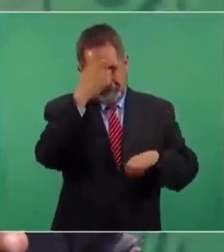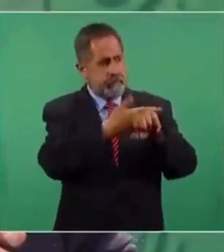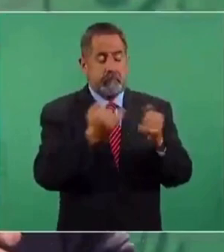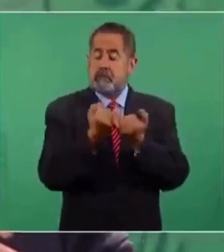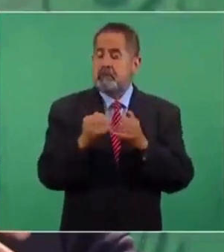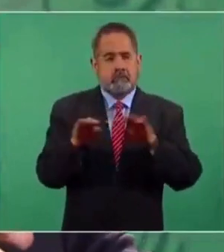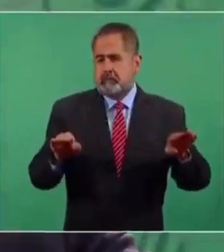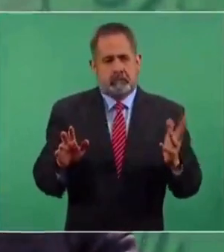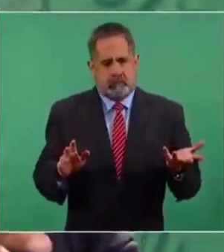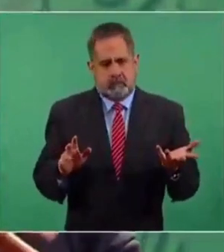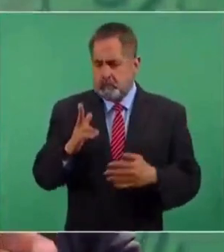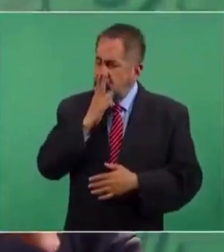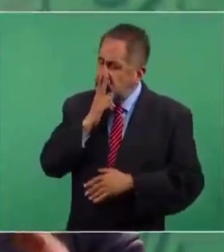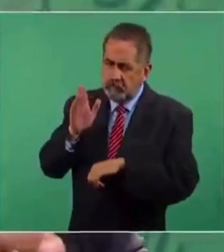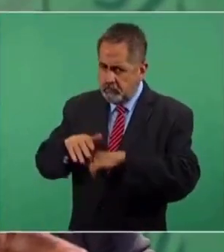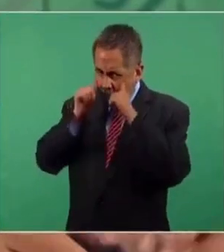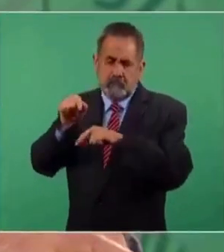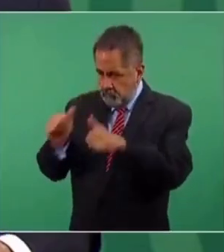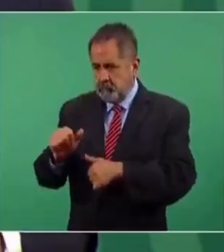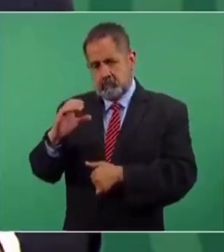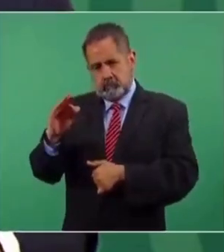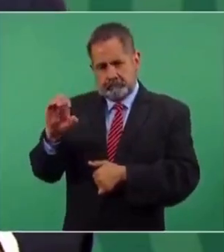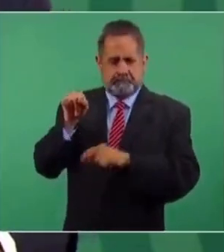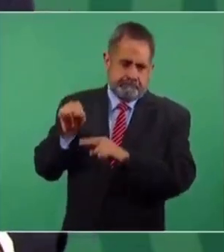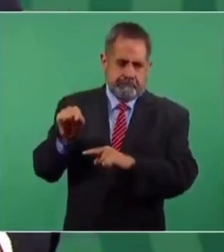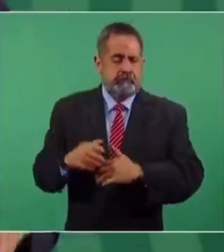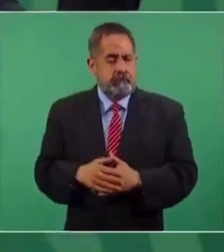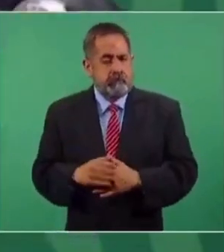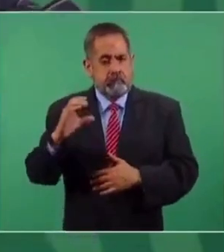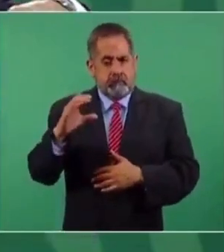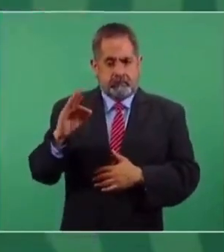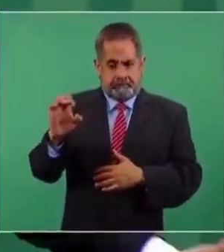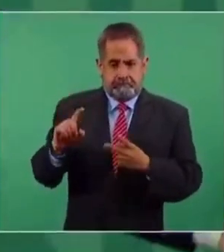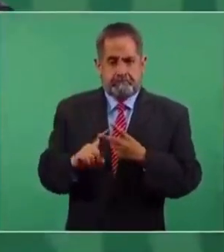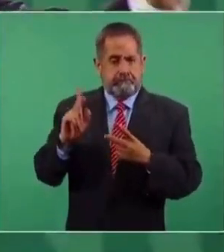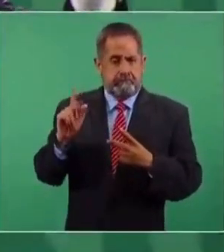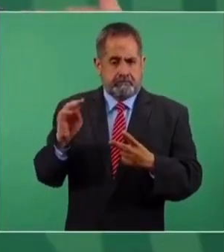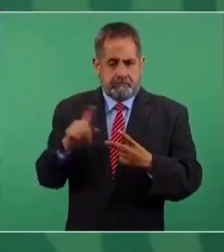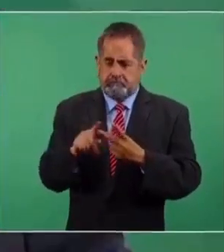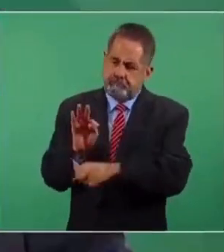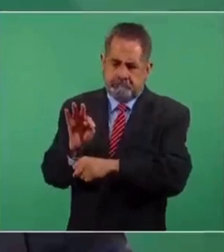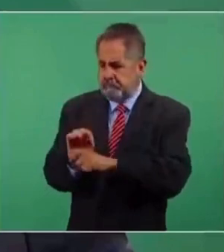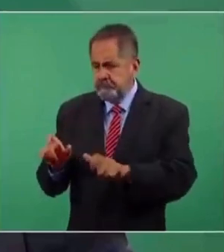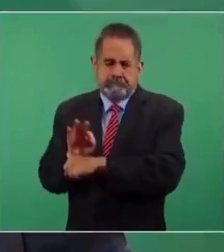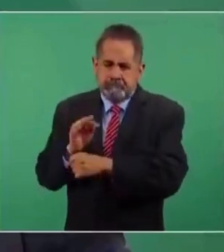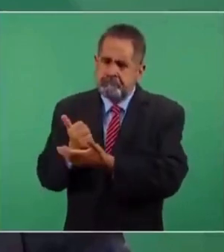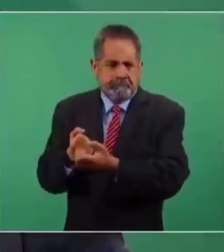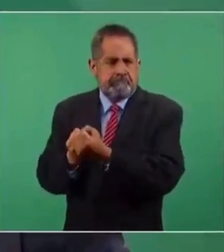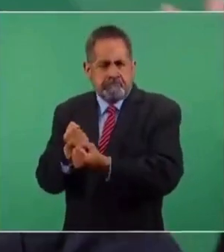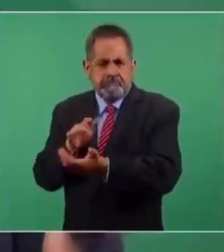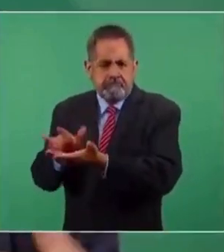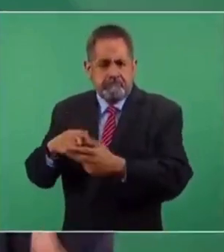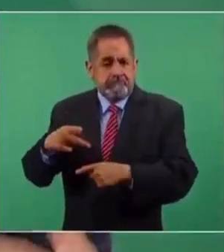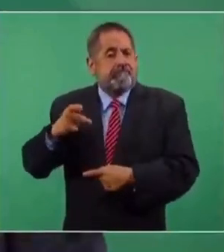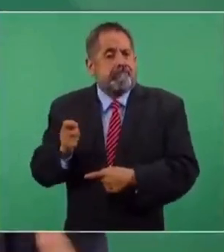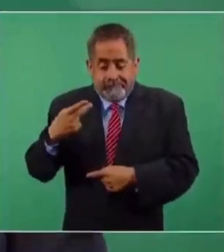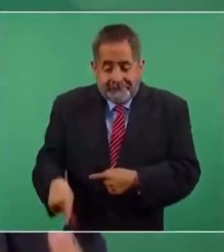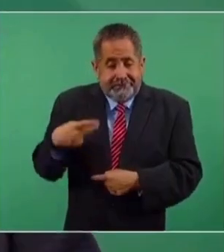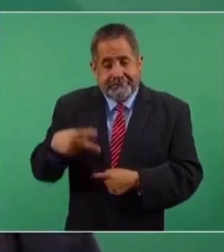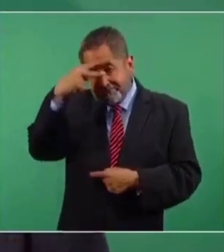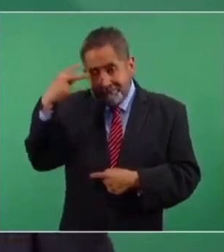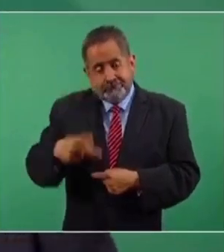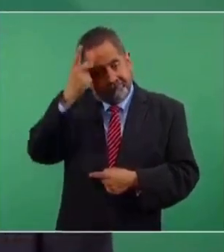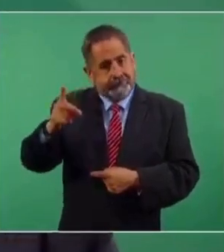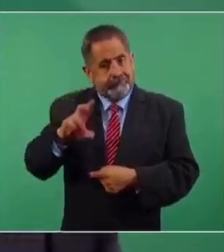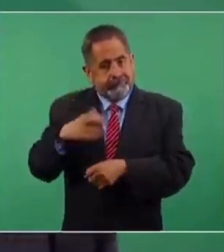petrolera extranjera. Ahora la Comisión Federal y Pemex se les protege, porque son empresas de la